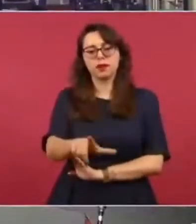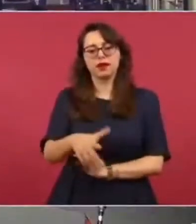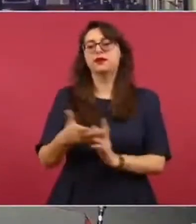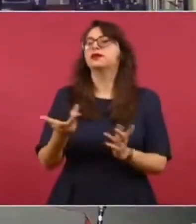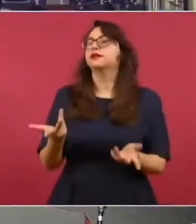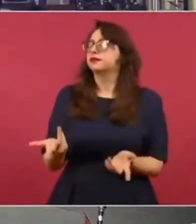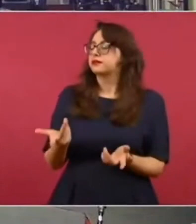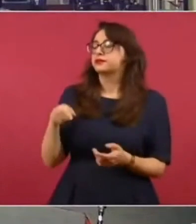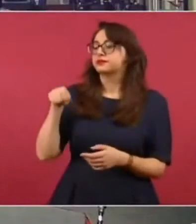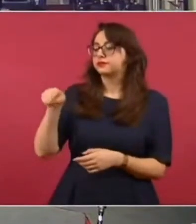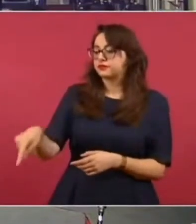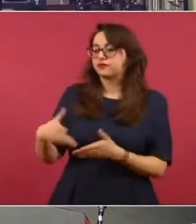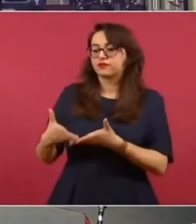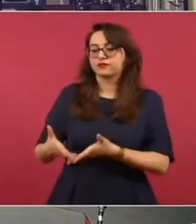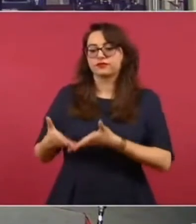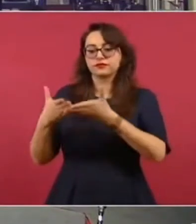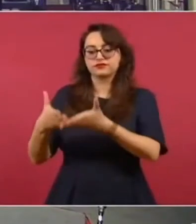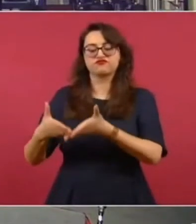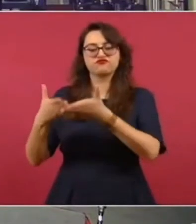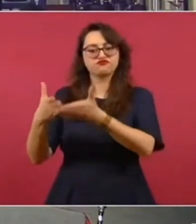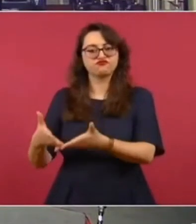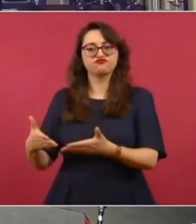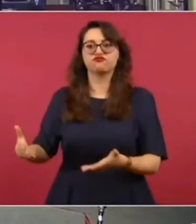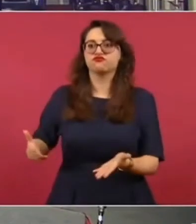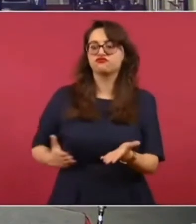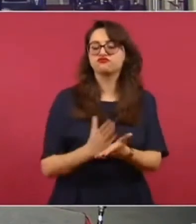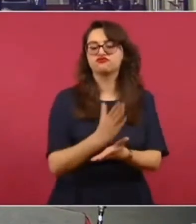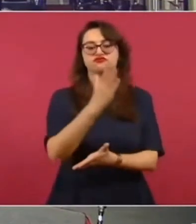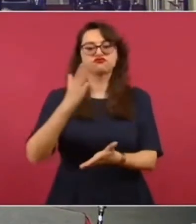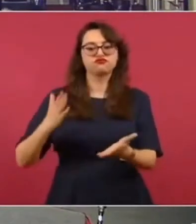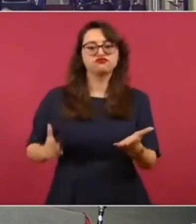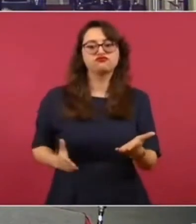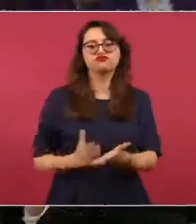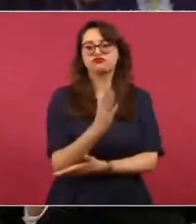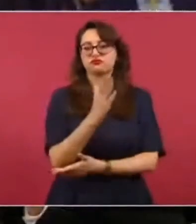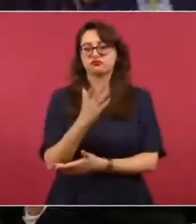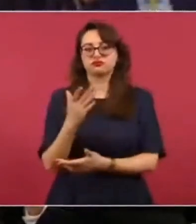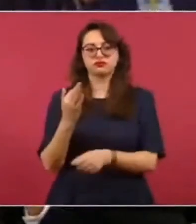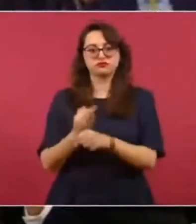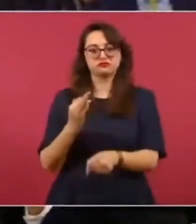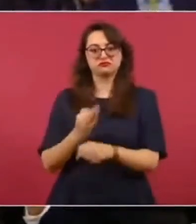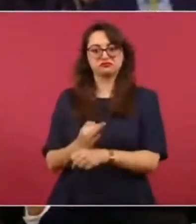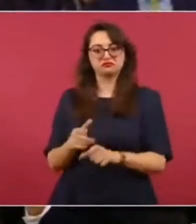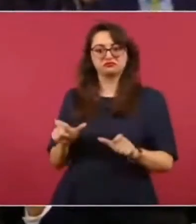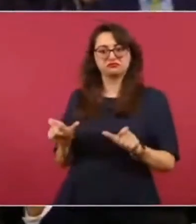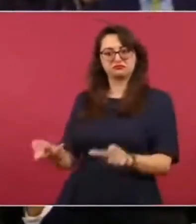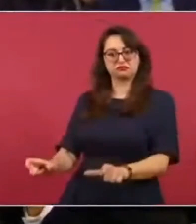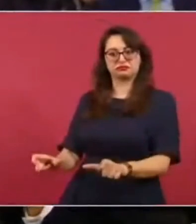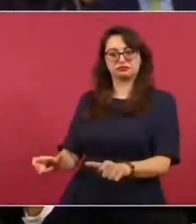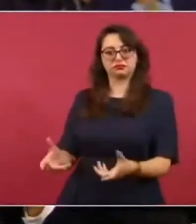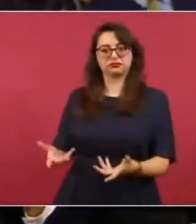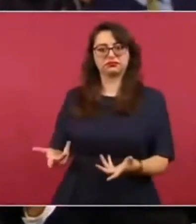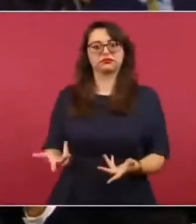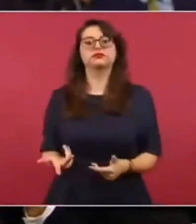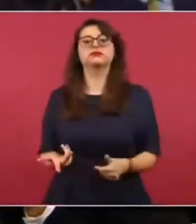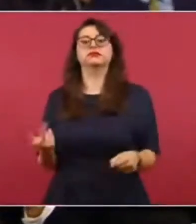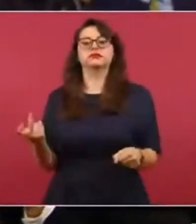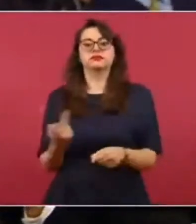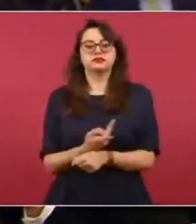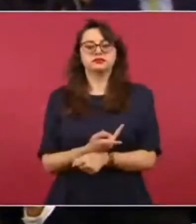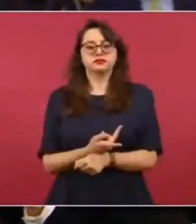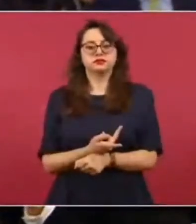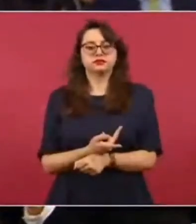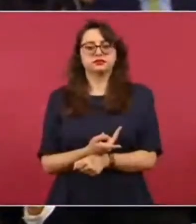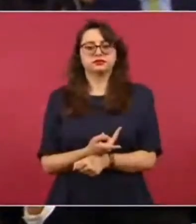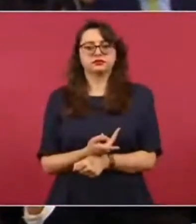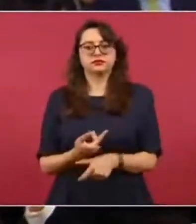barcos que salen, zarpan desde ese muelle. Entonces, es un muelle estratégico y podrían